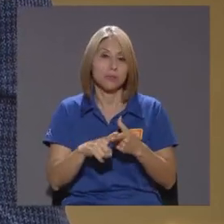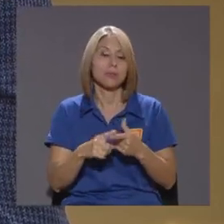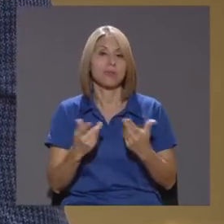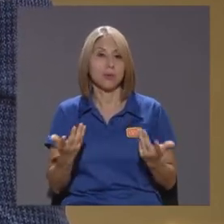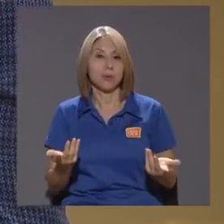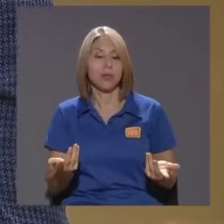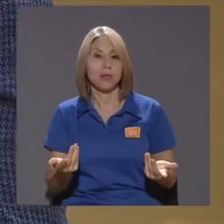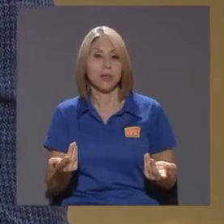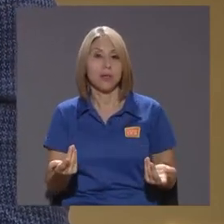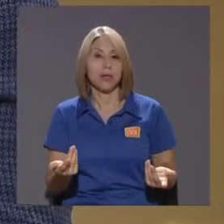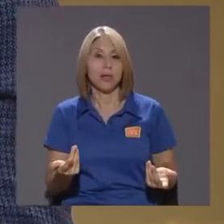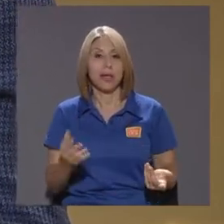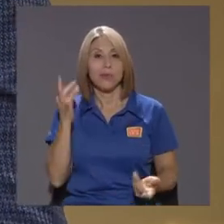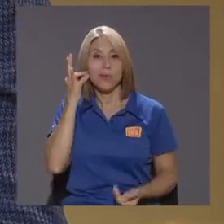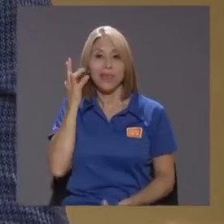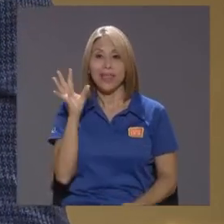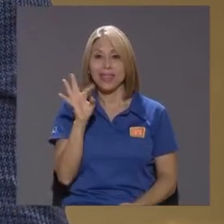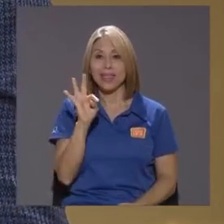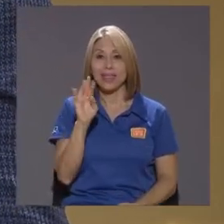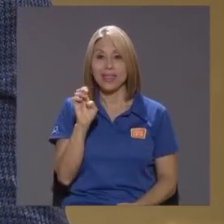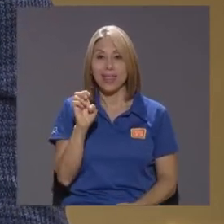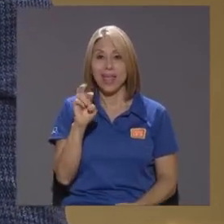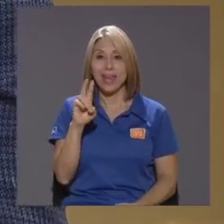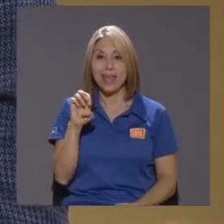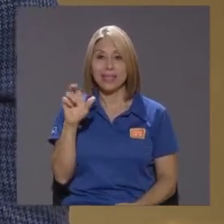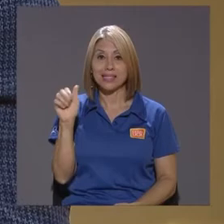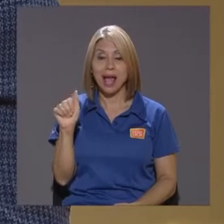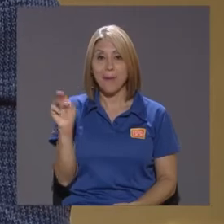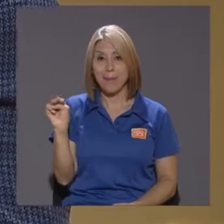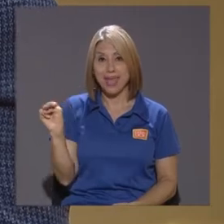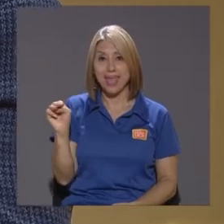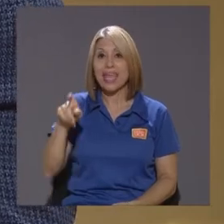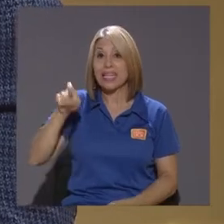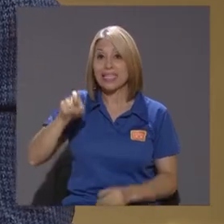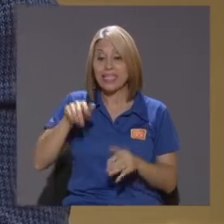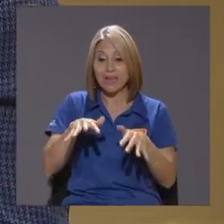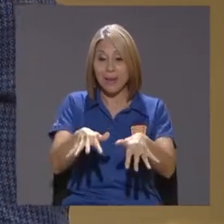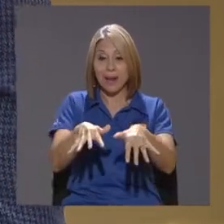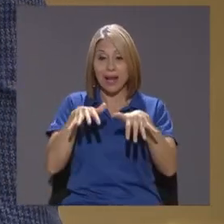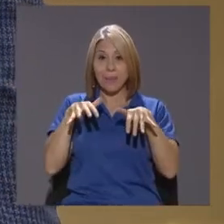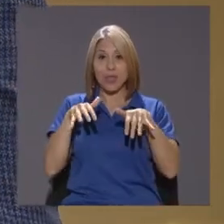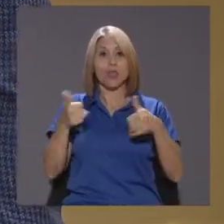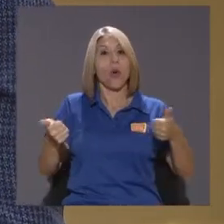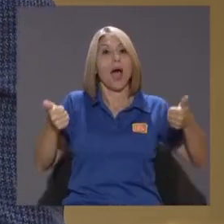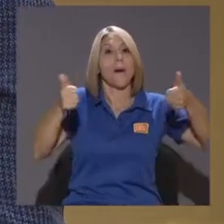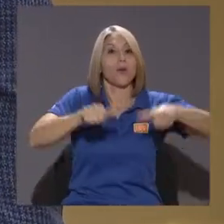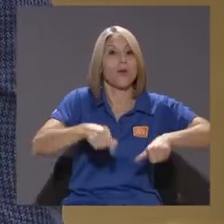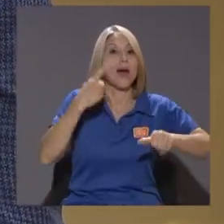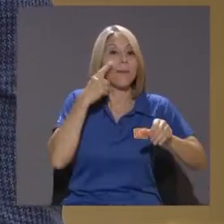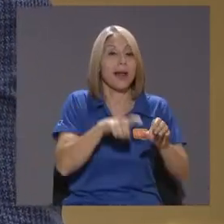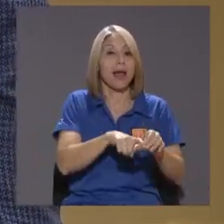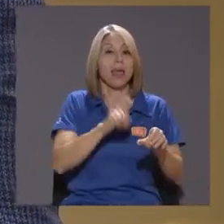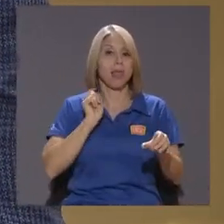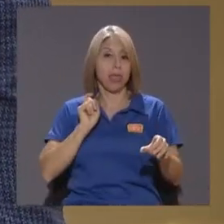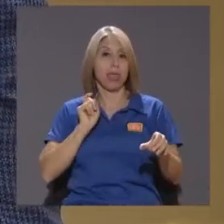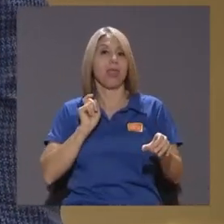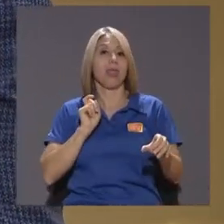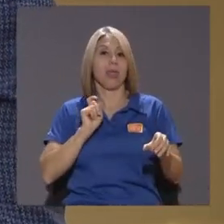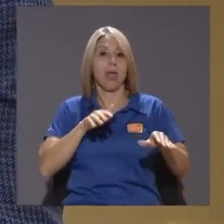Este Teresa May Requería aprobación Del parlamento Para esa Para su Brexit Como